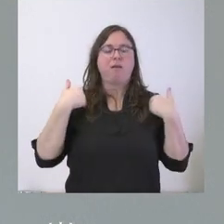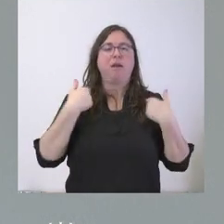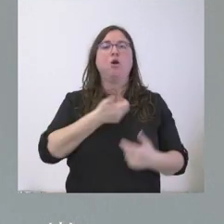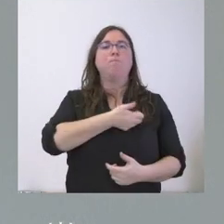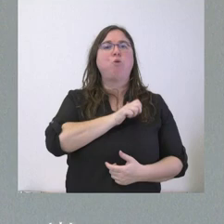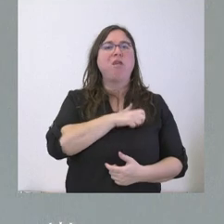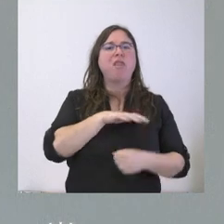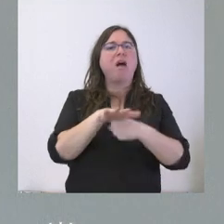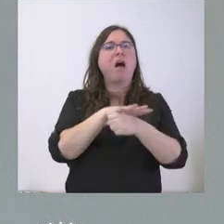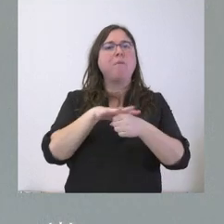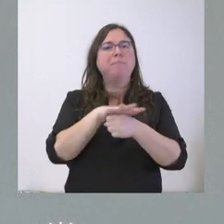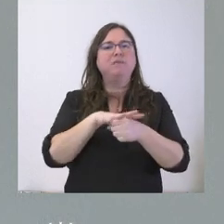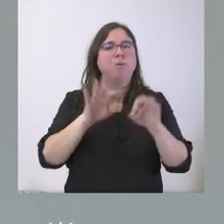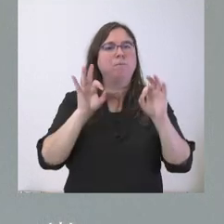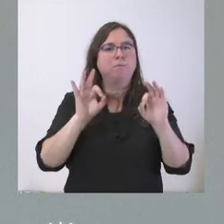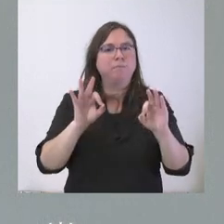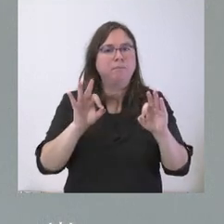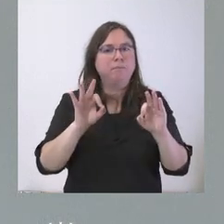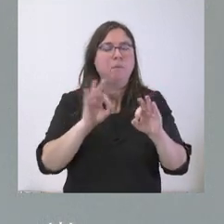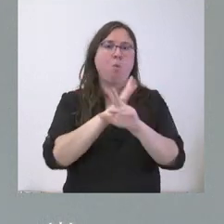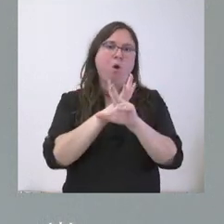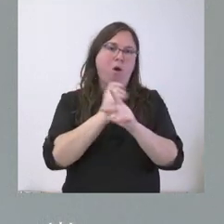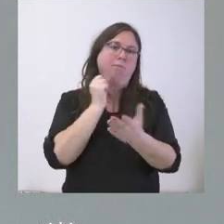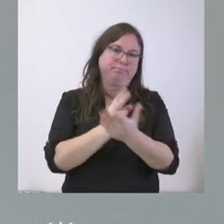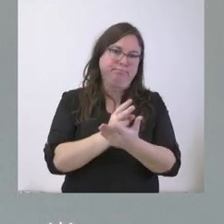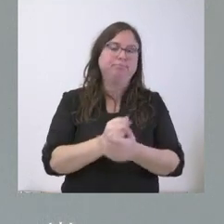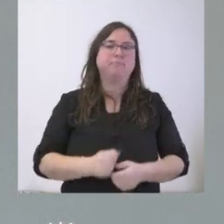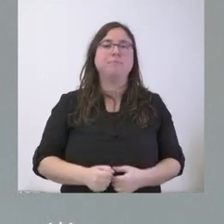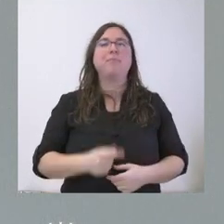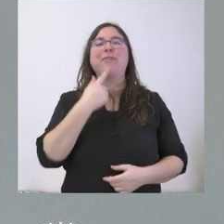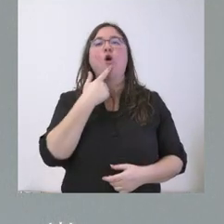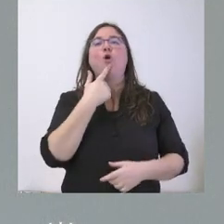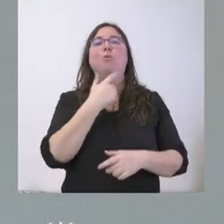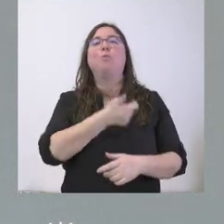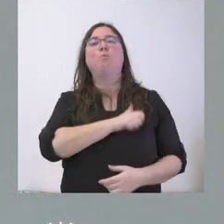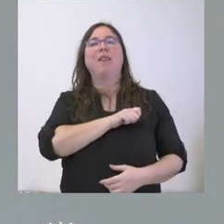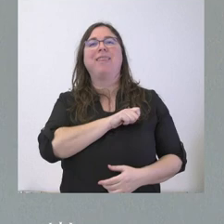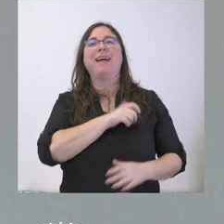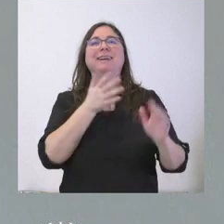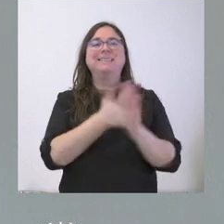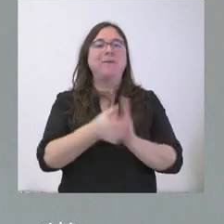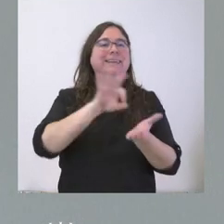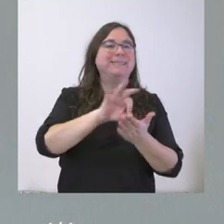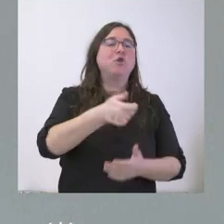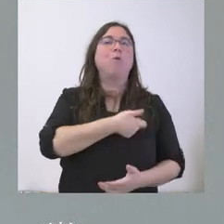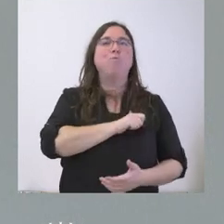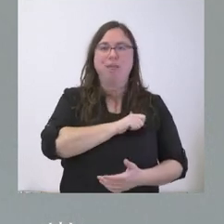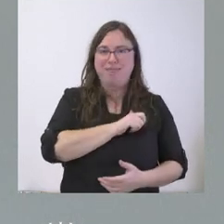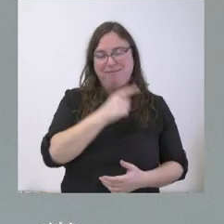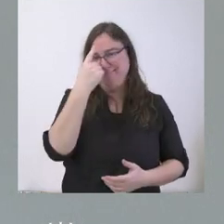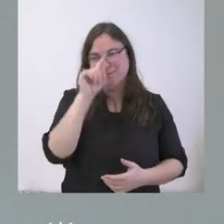en el ámbito del juego. Cuando digo policía no me refiero a que tengamos servicios de policía, que sabemos que tenemos